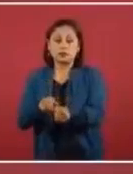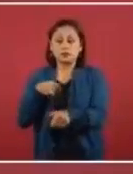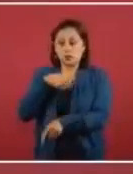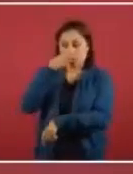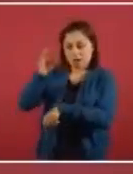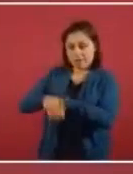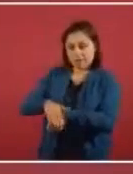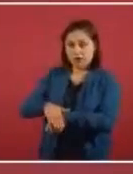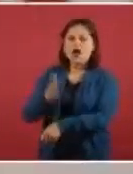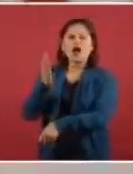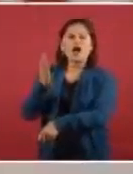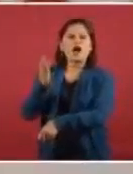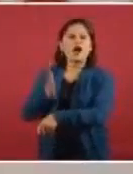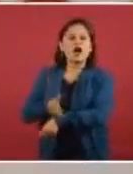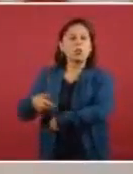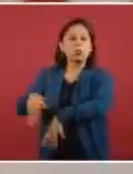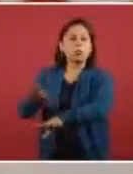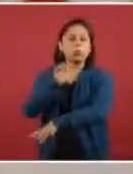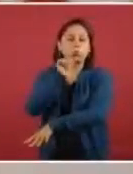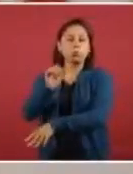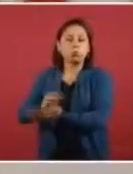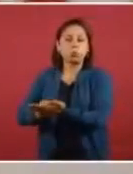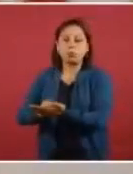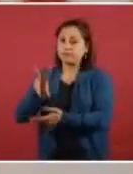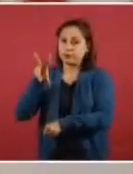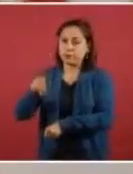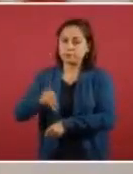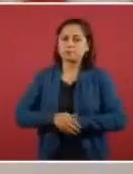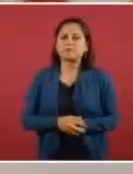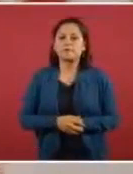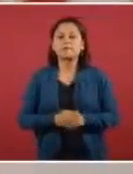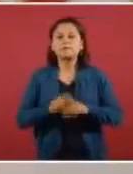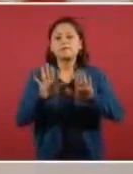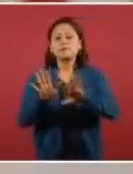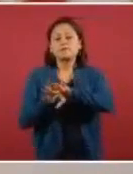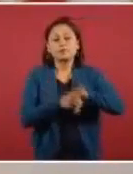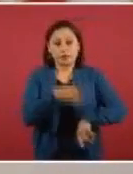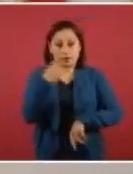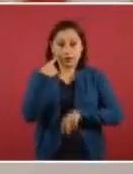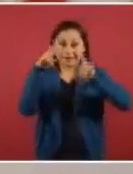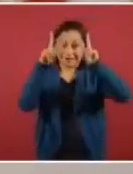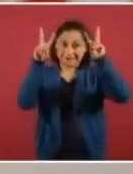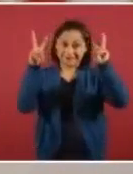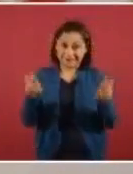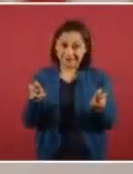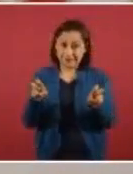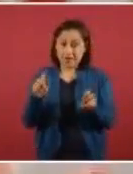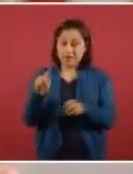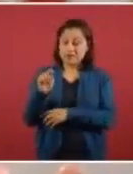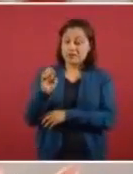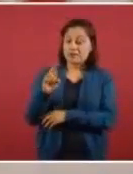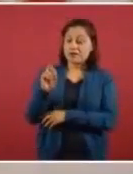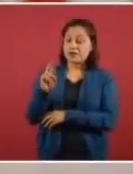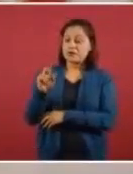Ahora, el tema del narcoterrorismo, para quienes nos están siguiendo ahorita, tiene una implicación